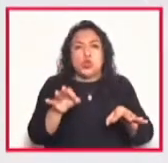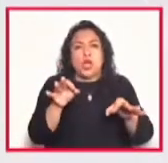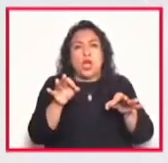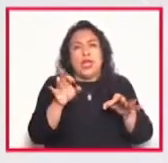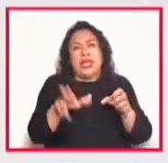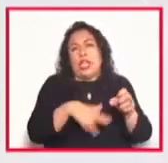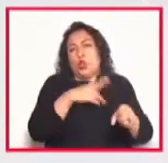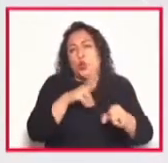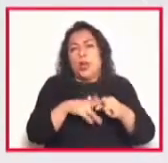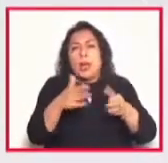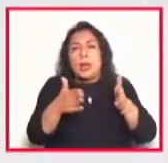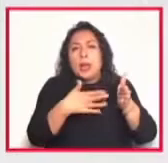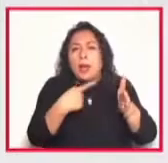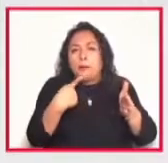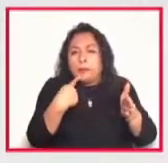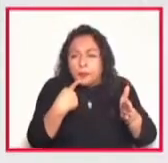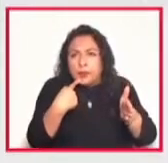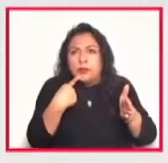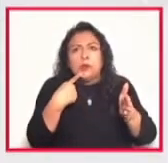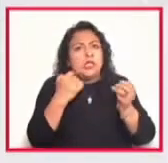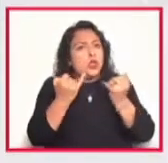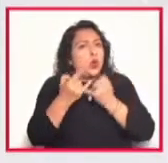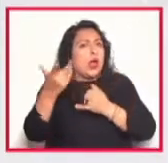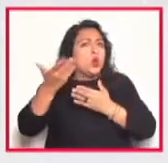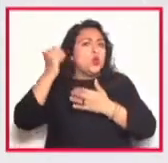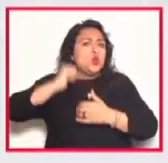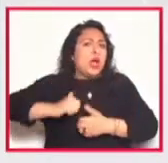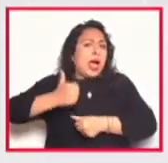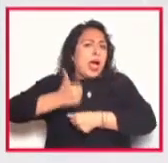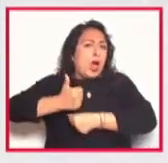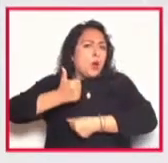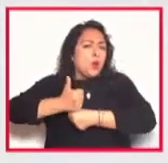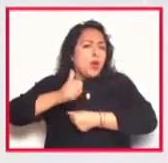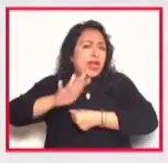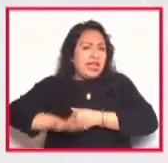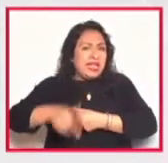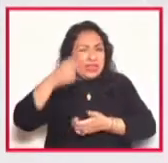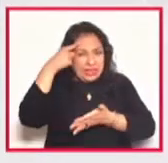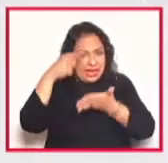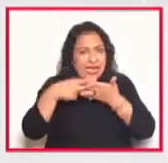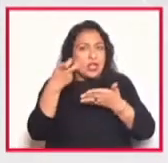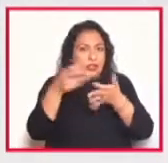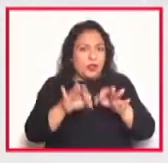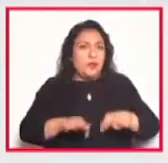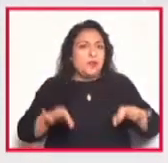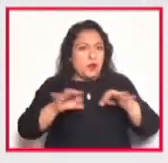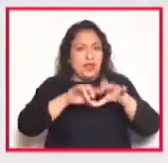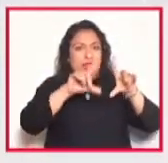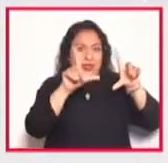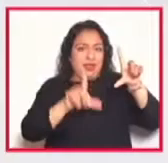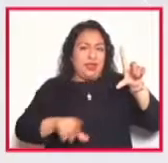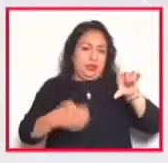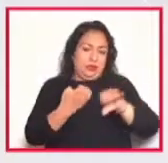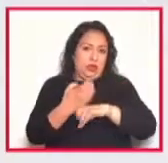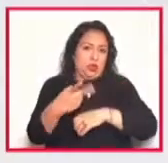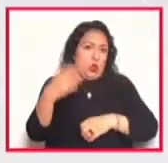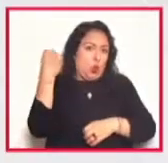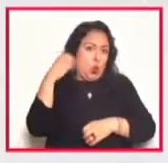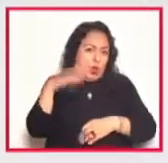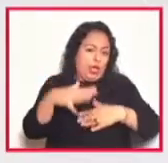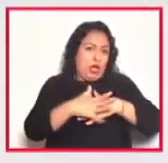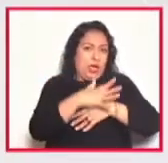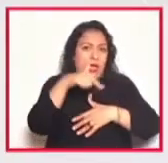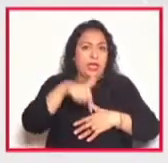sazones siguen siendo los de la abuelita afortunadamente que creo que esa es la riqueza del país y del estado y de la costa aquí en Puerto